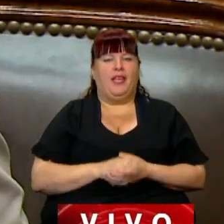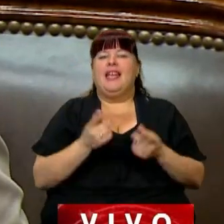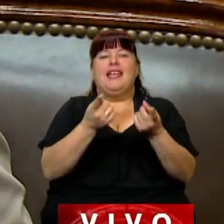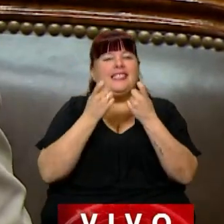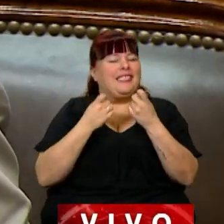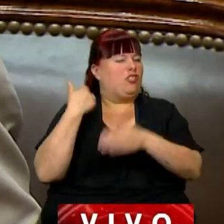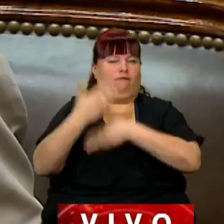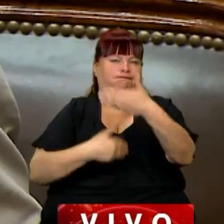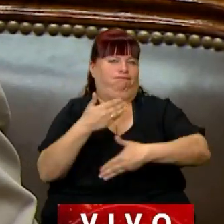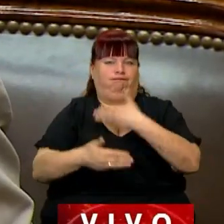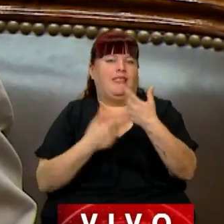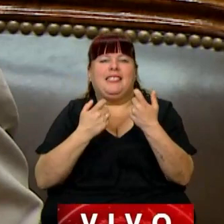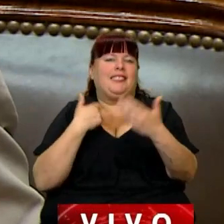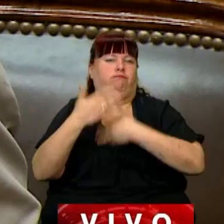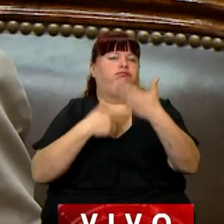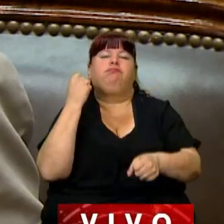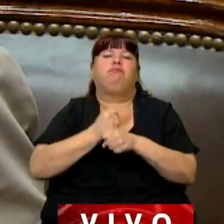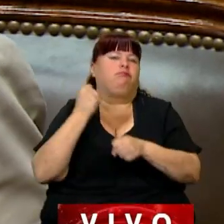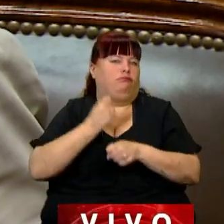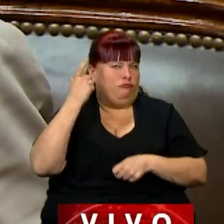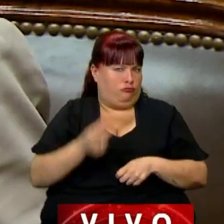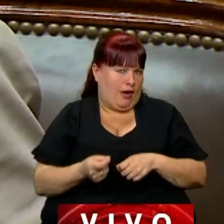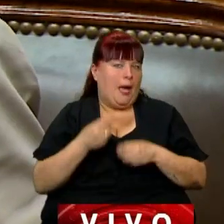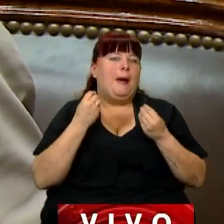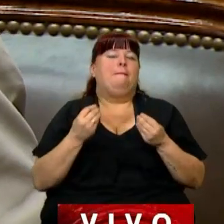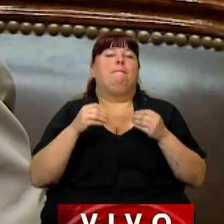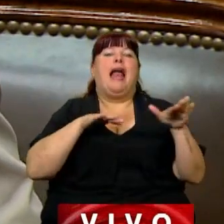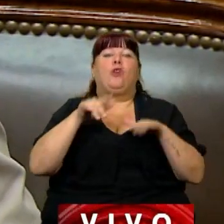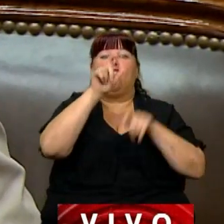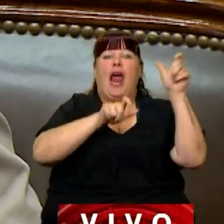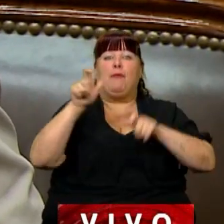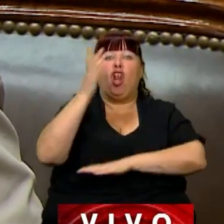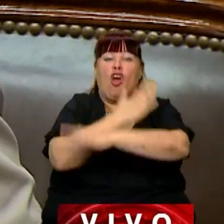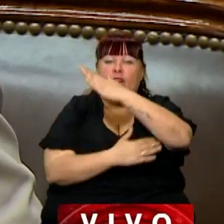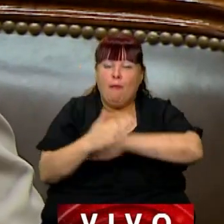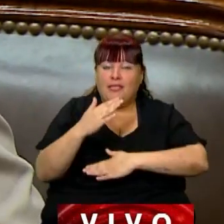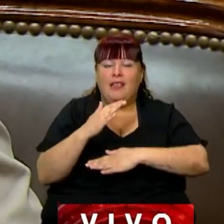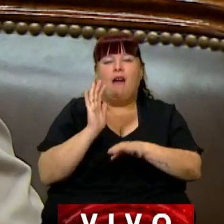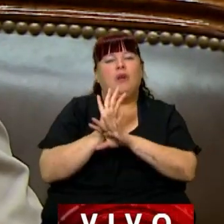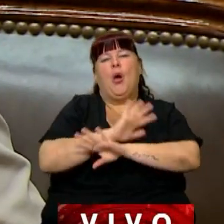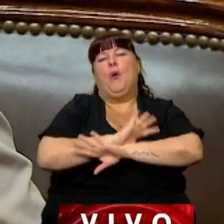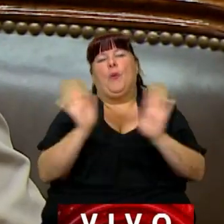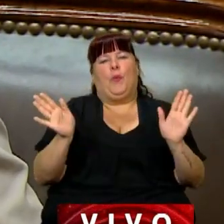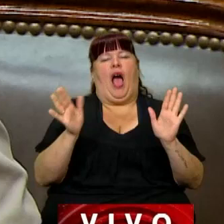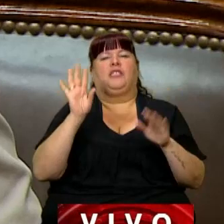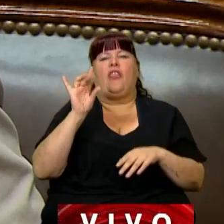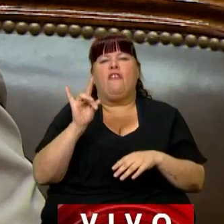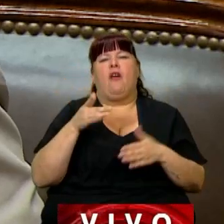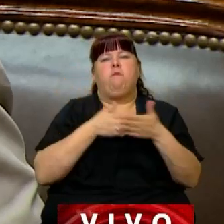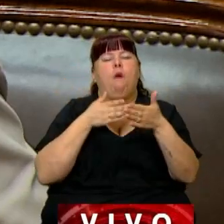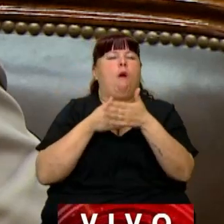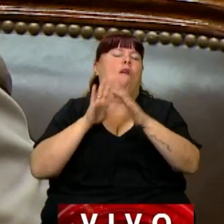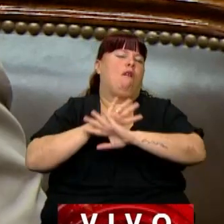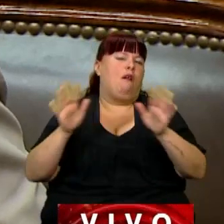Necesitamos avanzar, necesitamos avanzar mucho y trabajar mucho para que la realidad de las personas con discapacidad deje de ser tan difícil